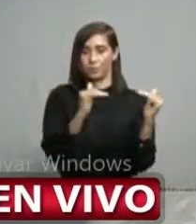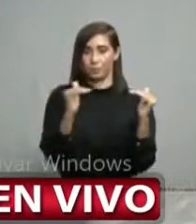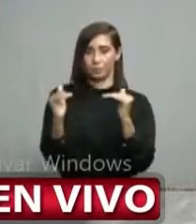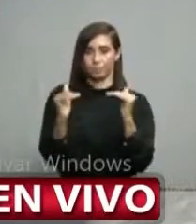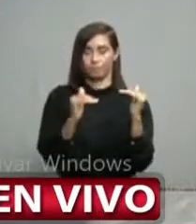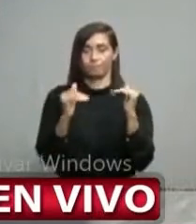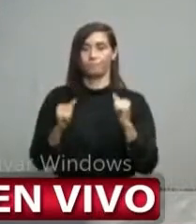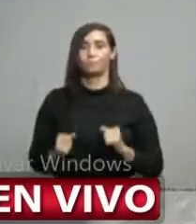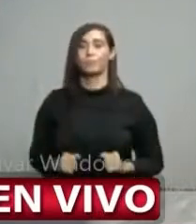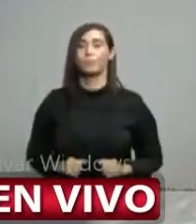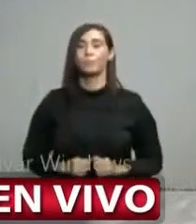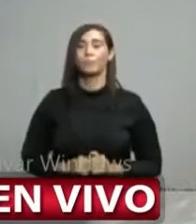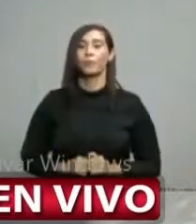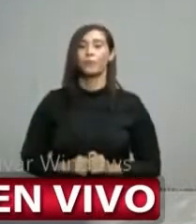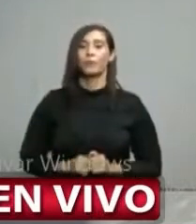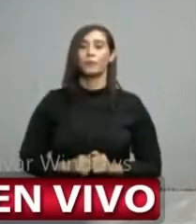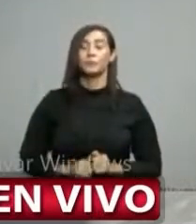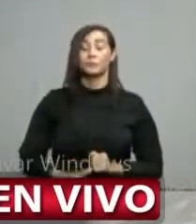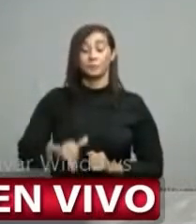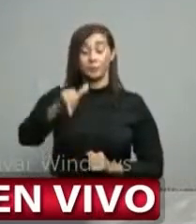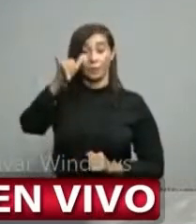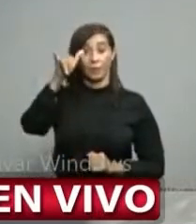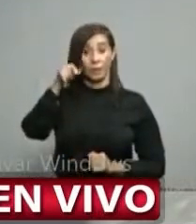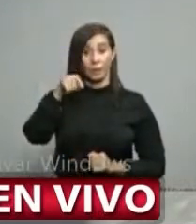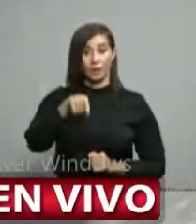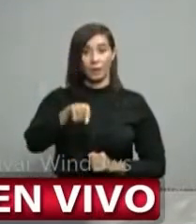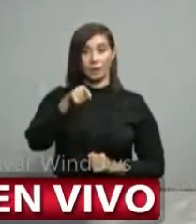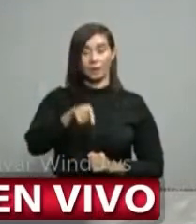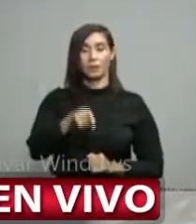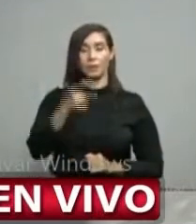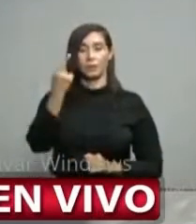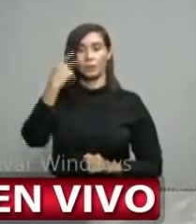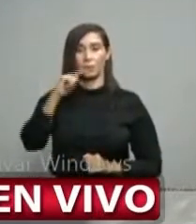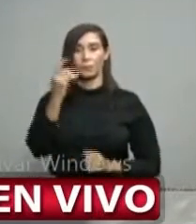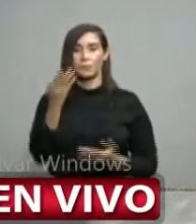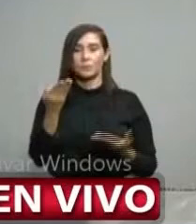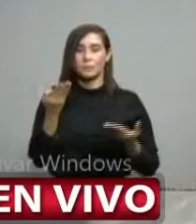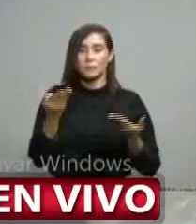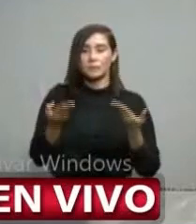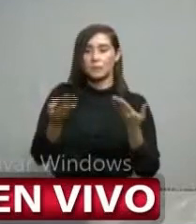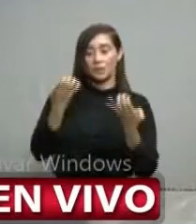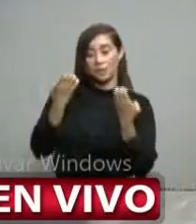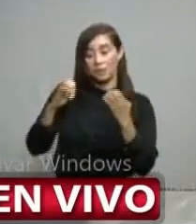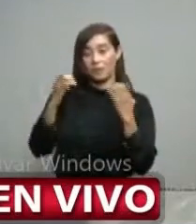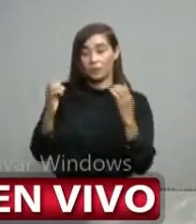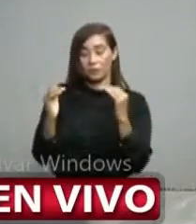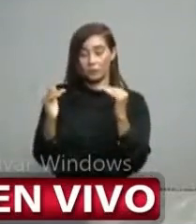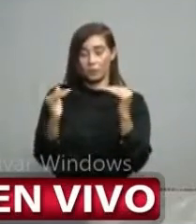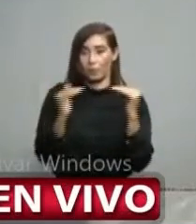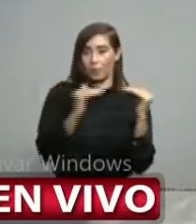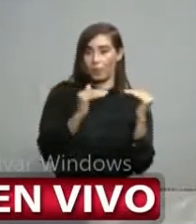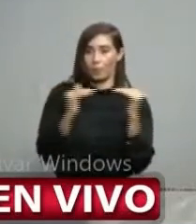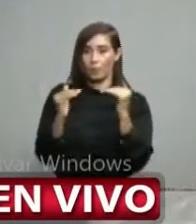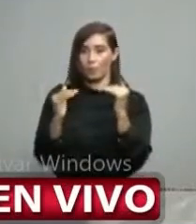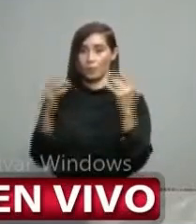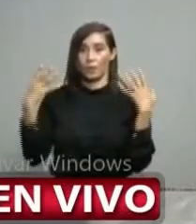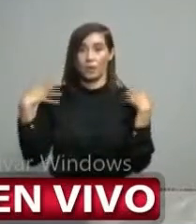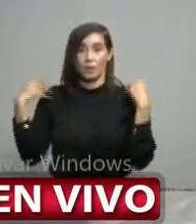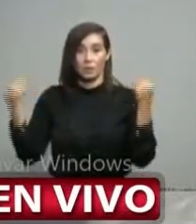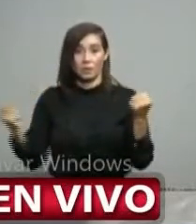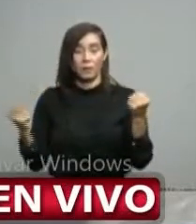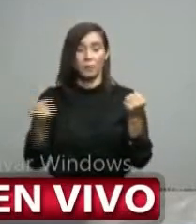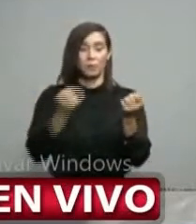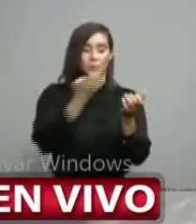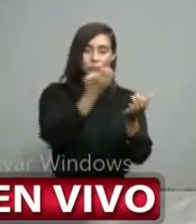económicos y sociales? Aquí de lo que se trata es de una combinación del factor salud, el